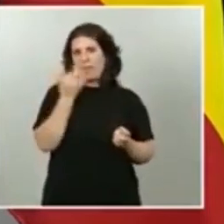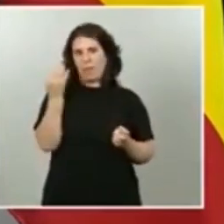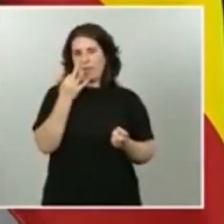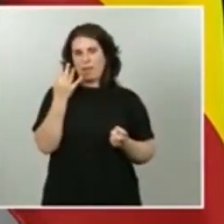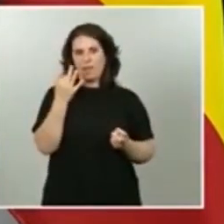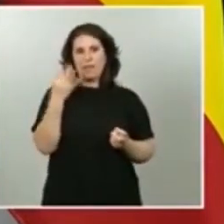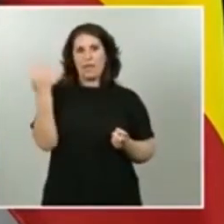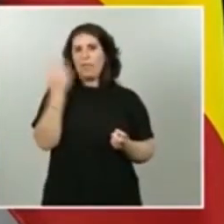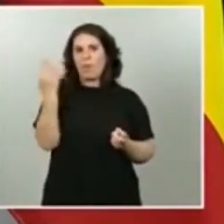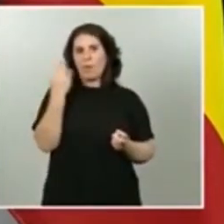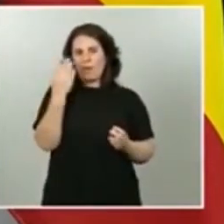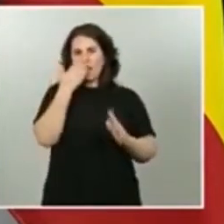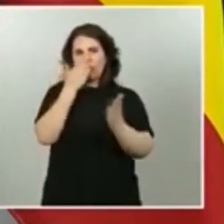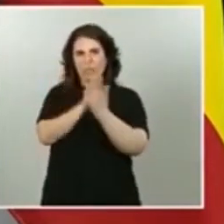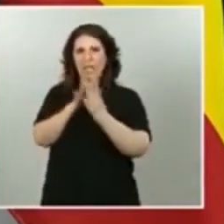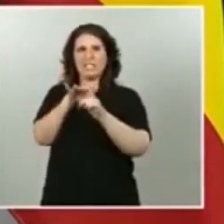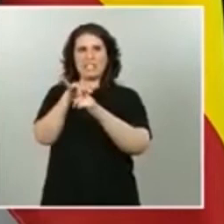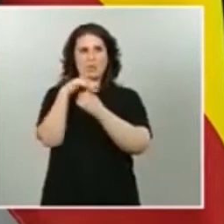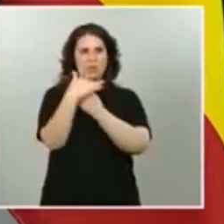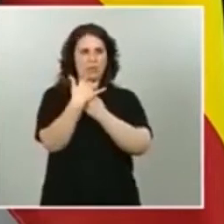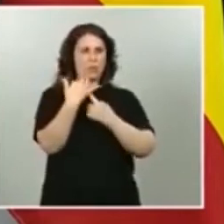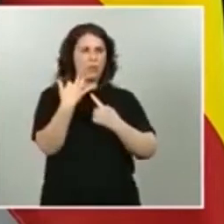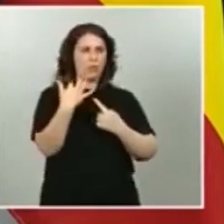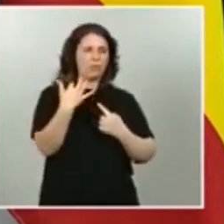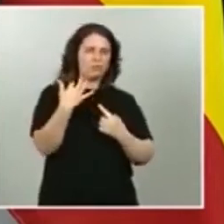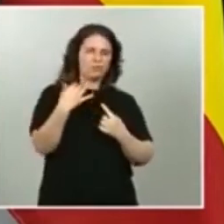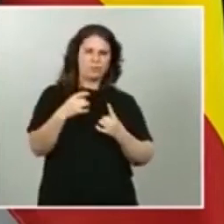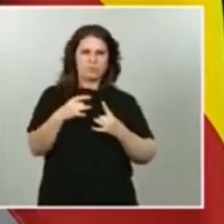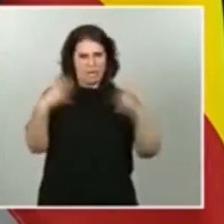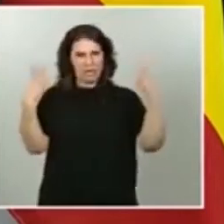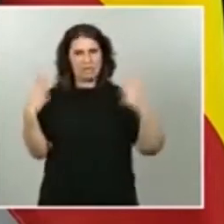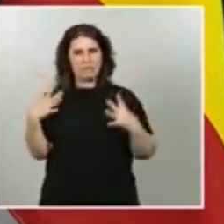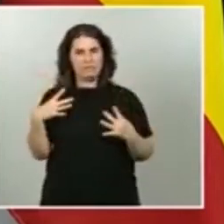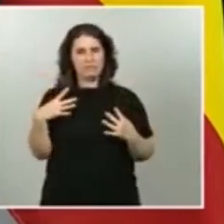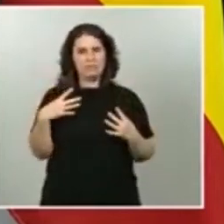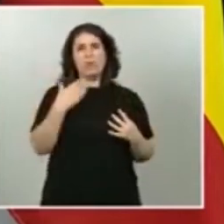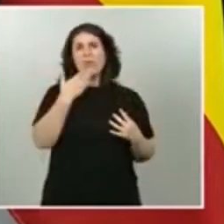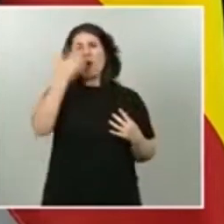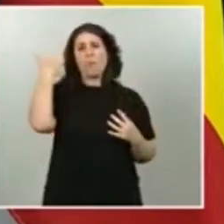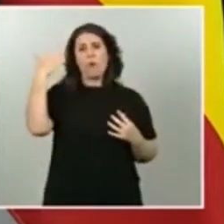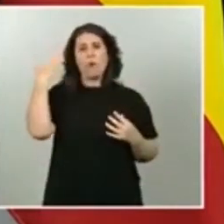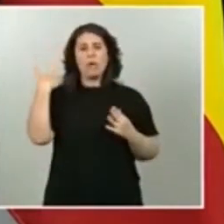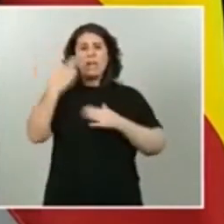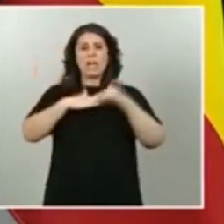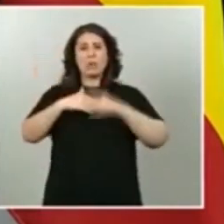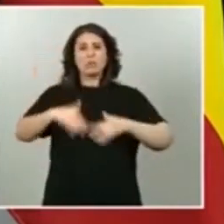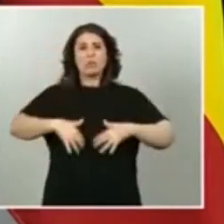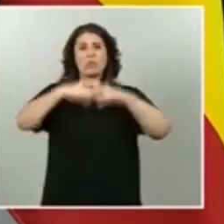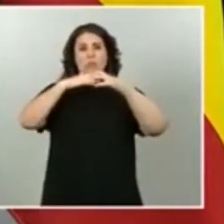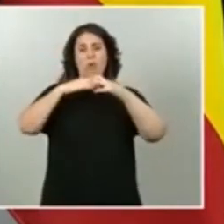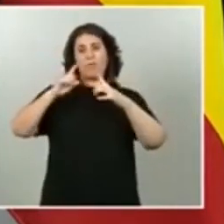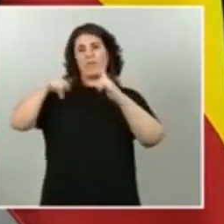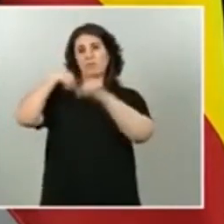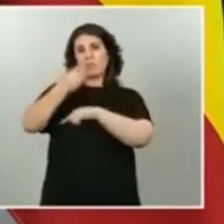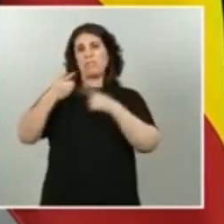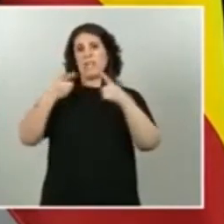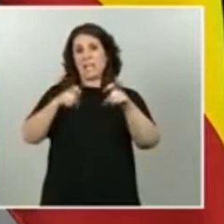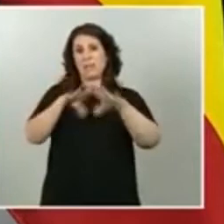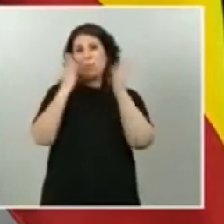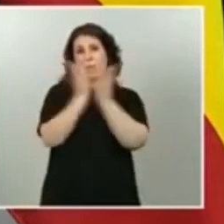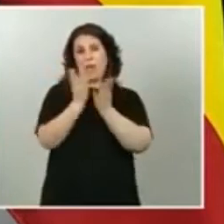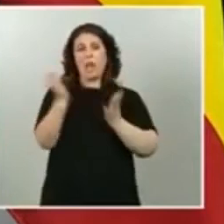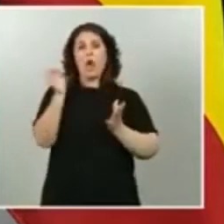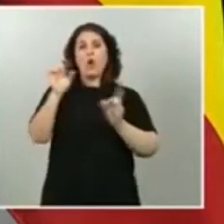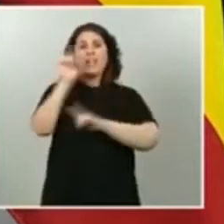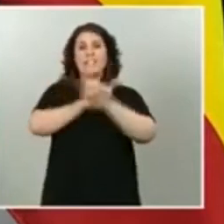afronten una situación pues muy delicada que recuerda al momento de la reconstrucción tras la Segunda Guerra Mundial o a la crisis del 29 el gobierno